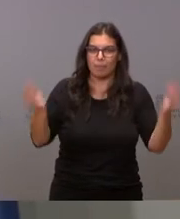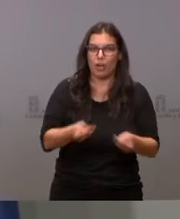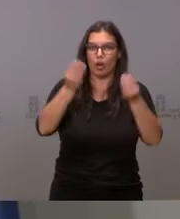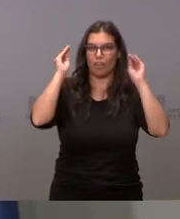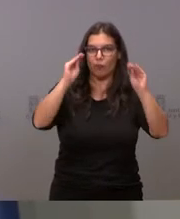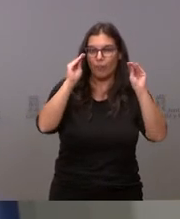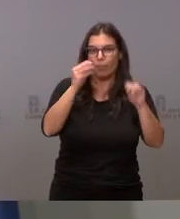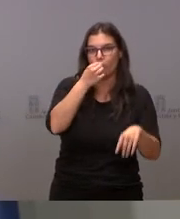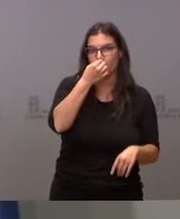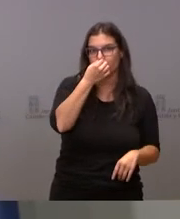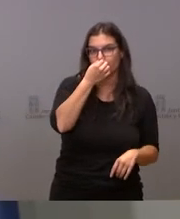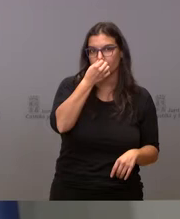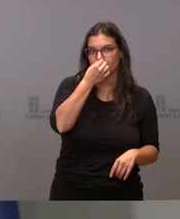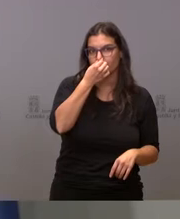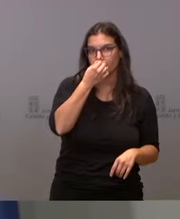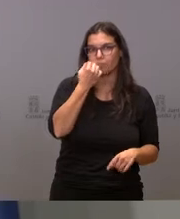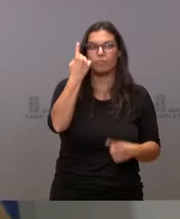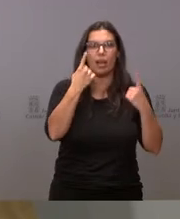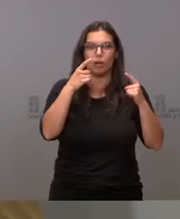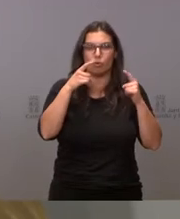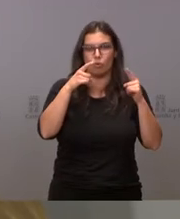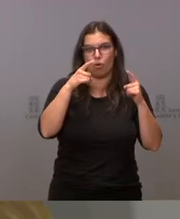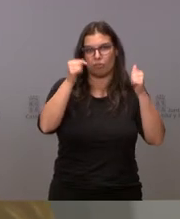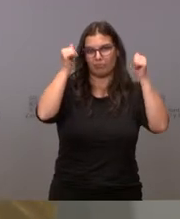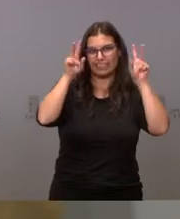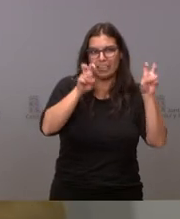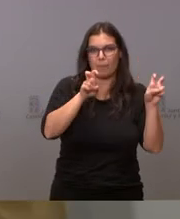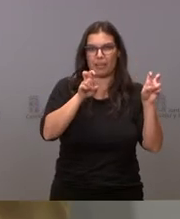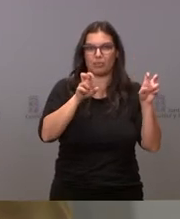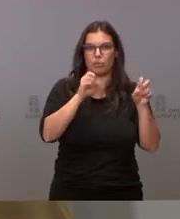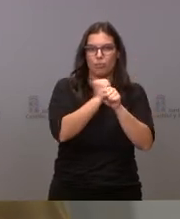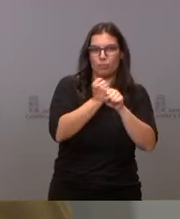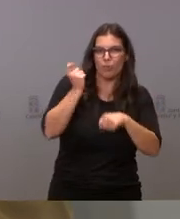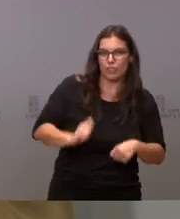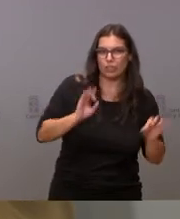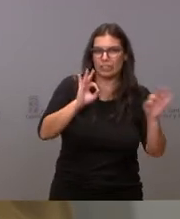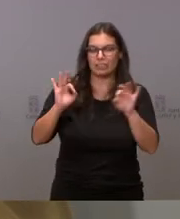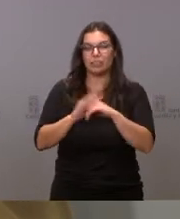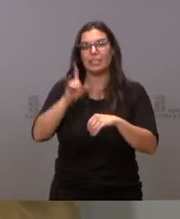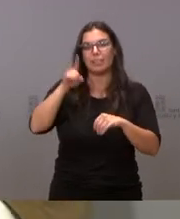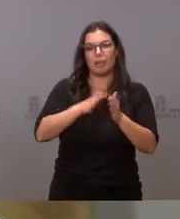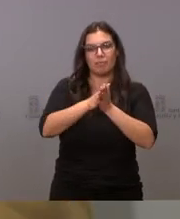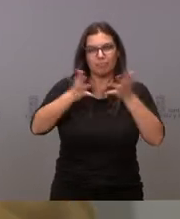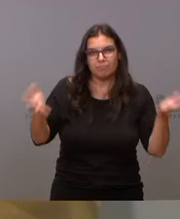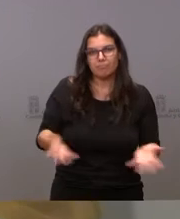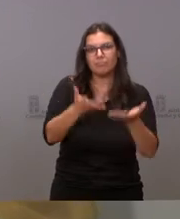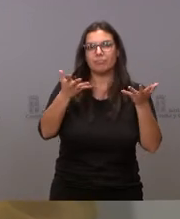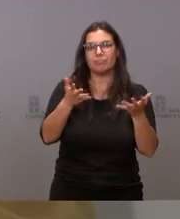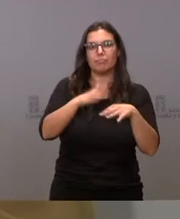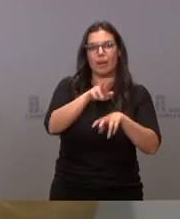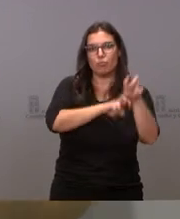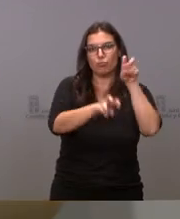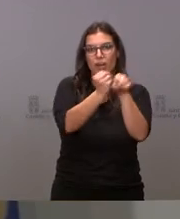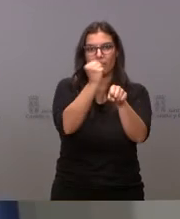en algunas especialidades y también reflexionar sobre la incentivación o desincentivación a la búsqueda de